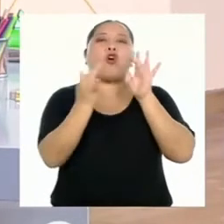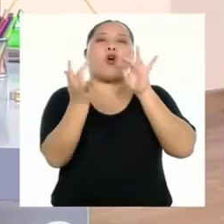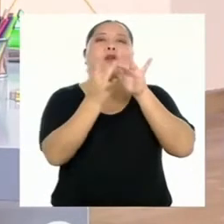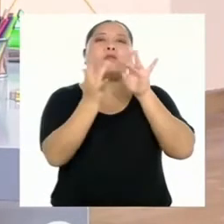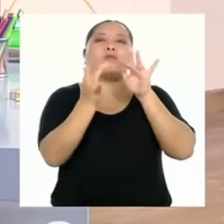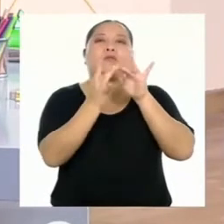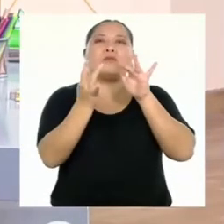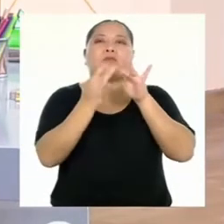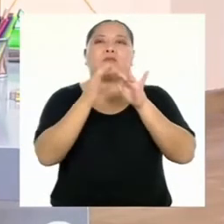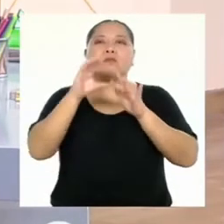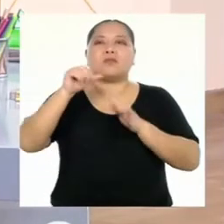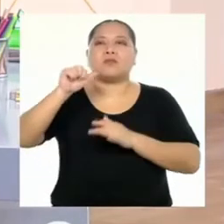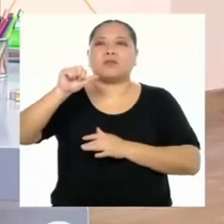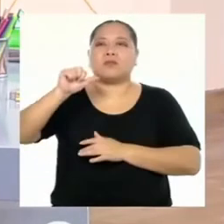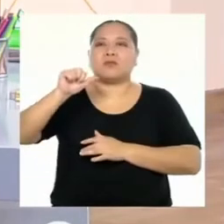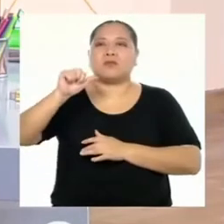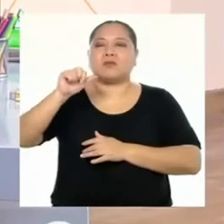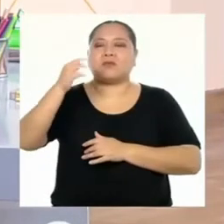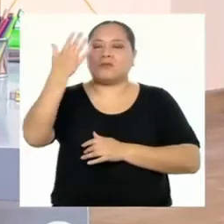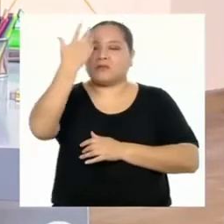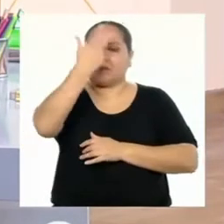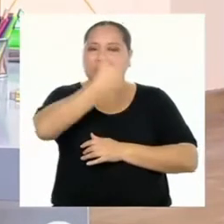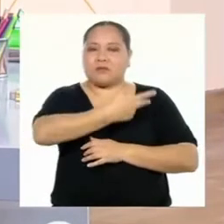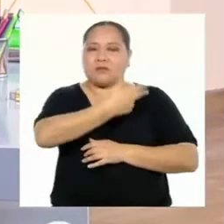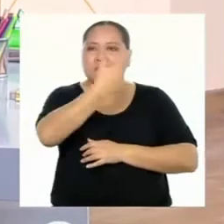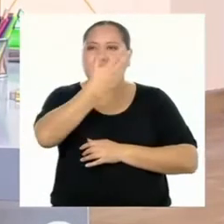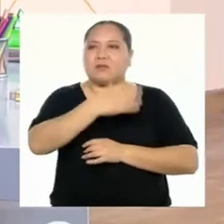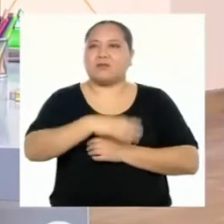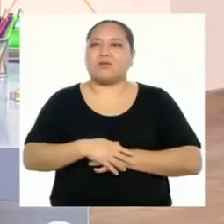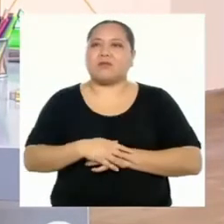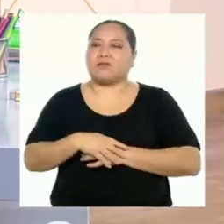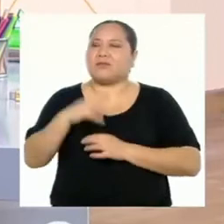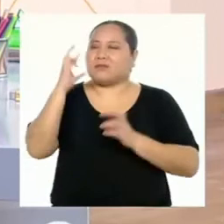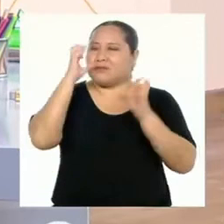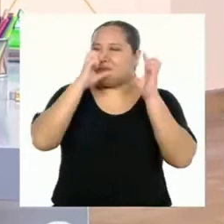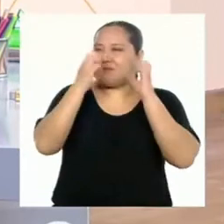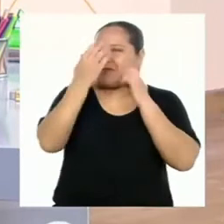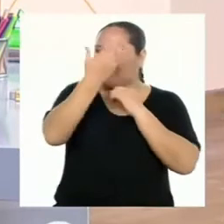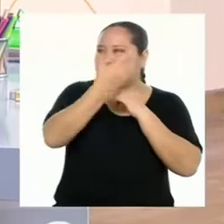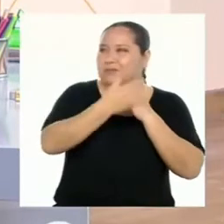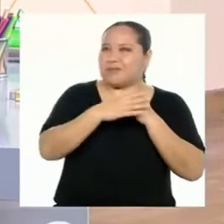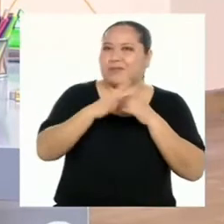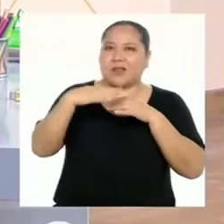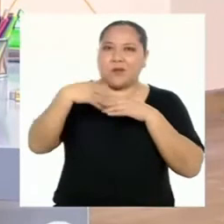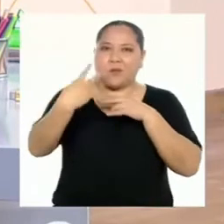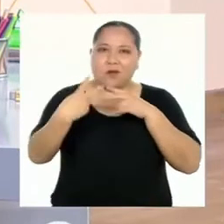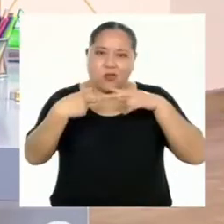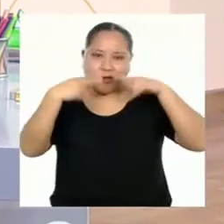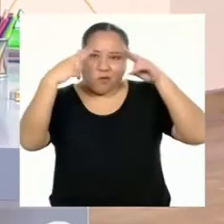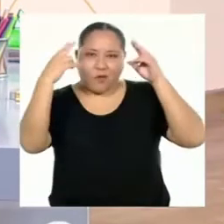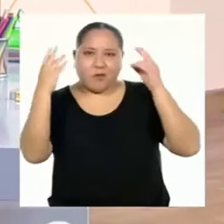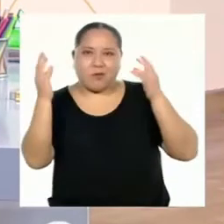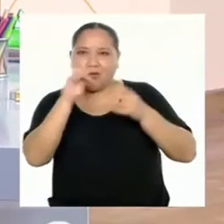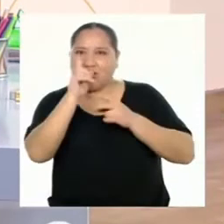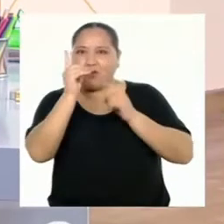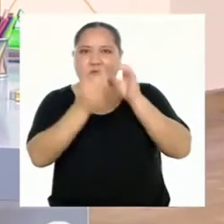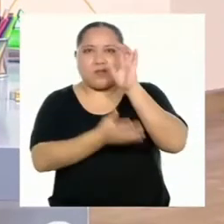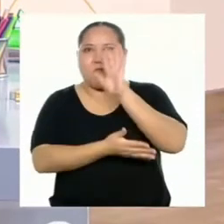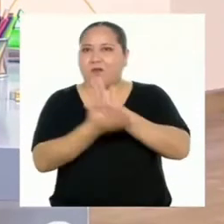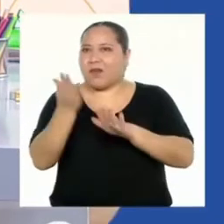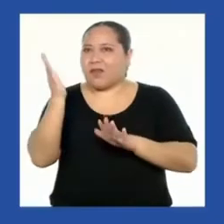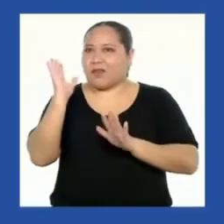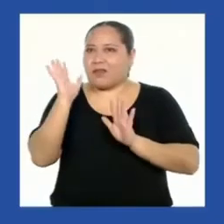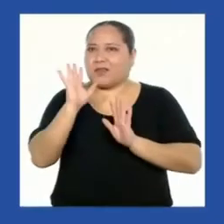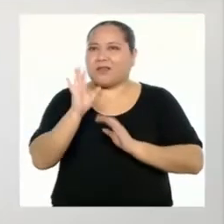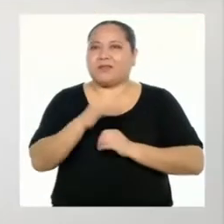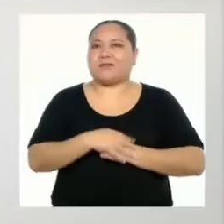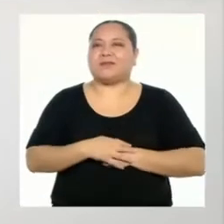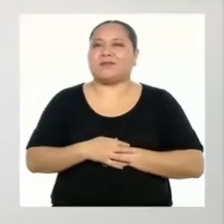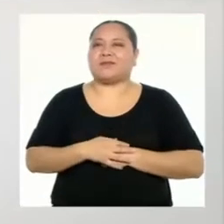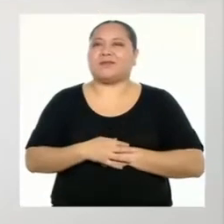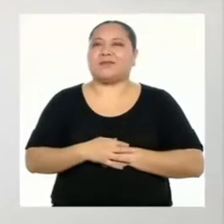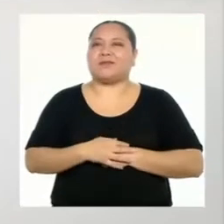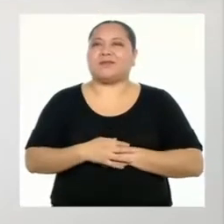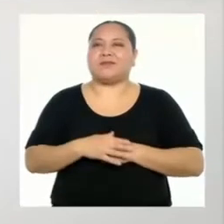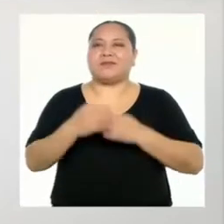conectar con Charlotte, Christopher y Francesca, por si les queda alguna duda. Nos vemos en un ratito. No se vayan a ir, ¿ah?